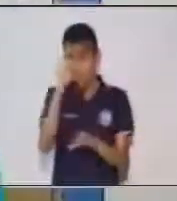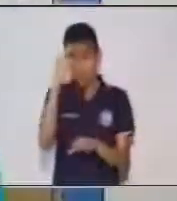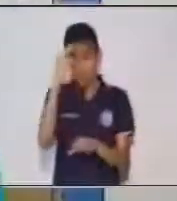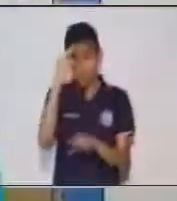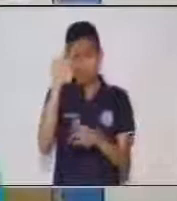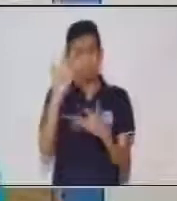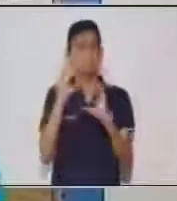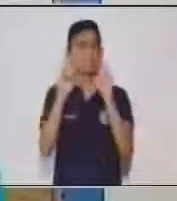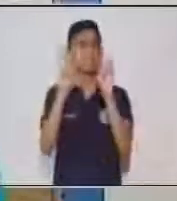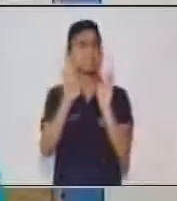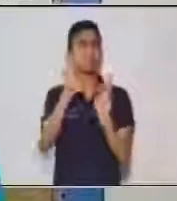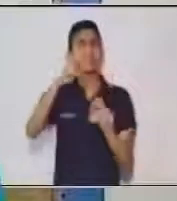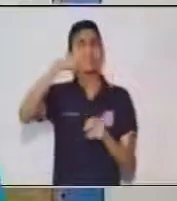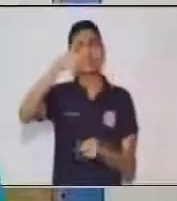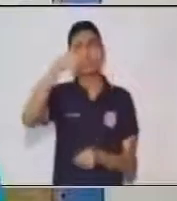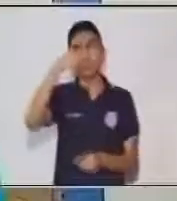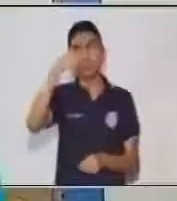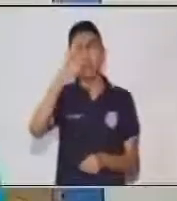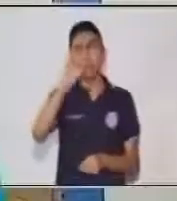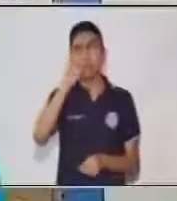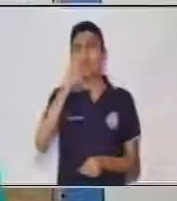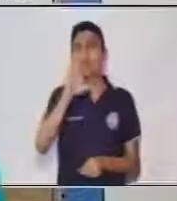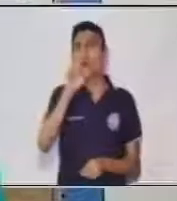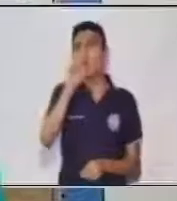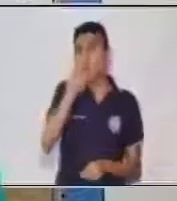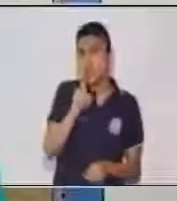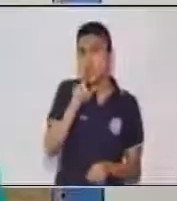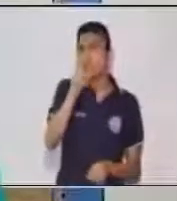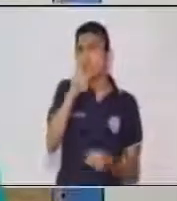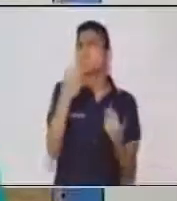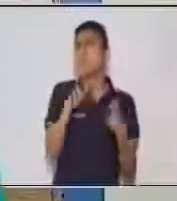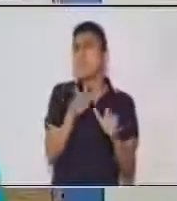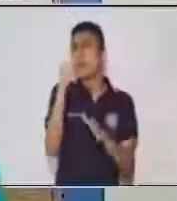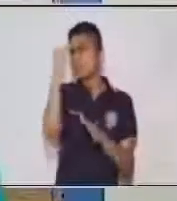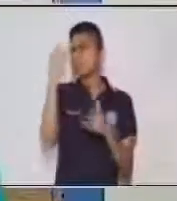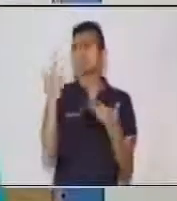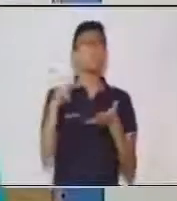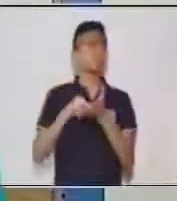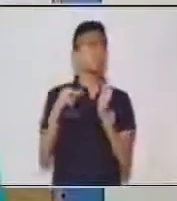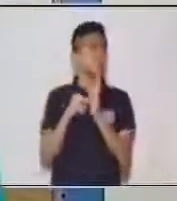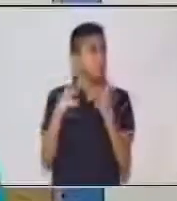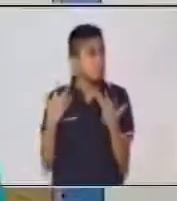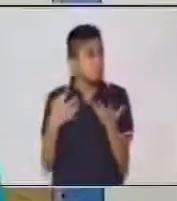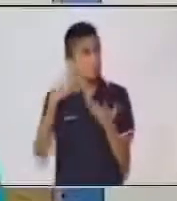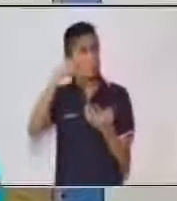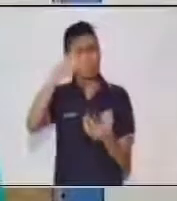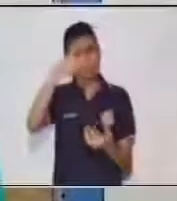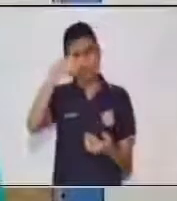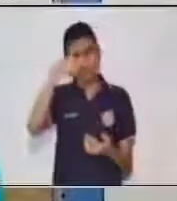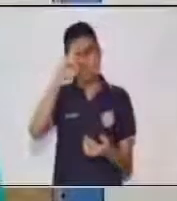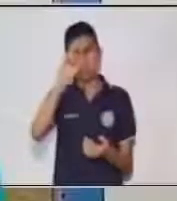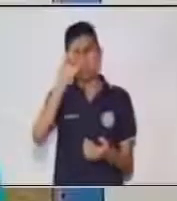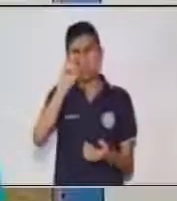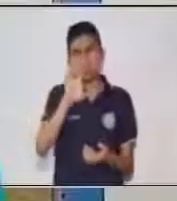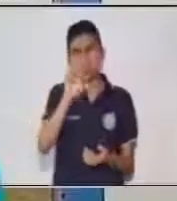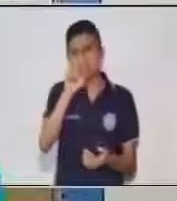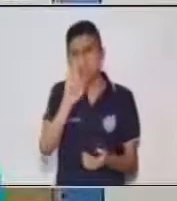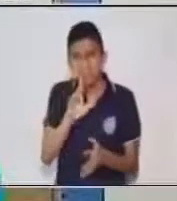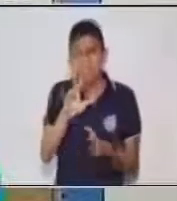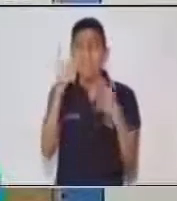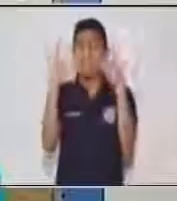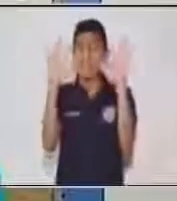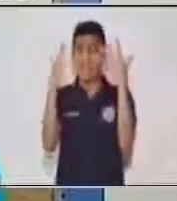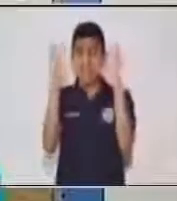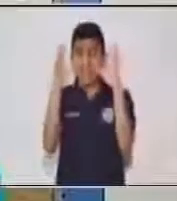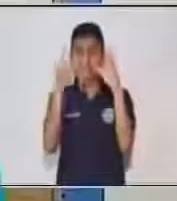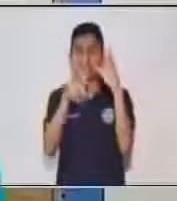visto patrones. También tú ya sabes que es un tema de patrones. Muy bien, te felicito. Es